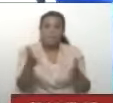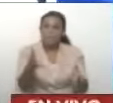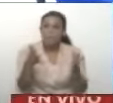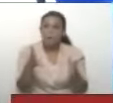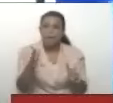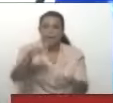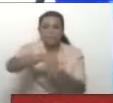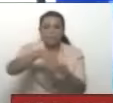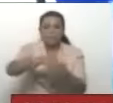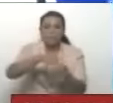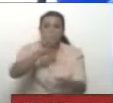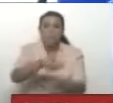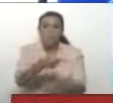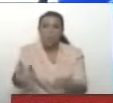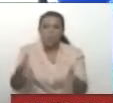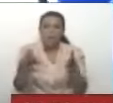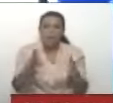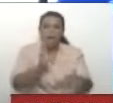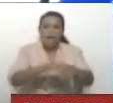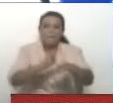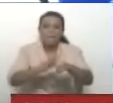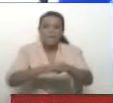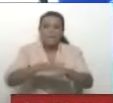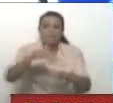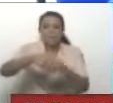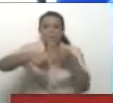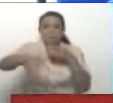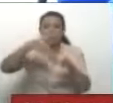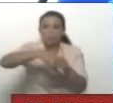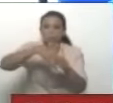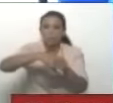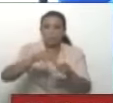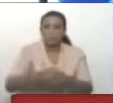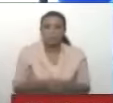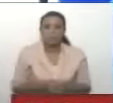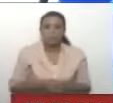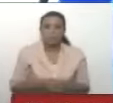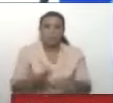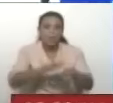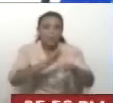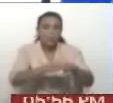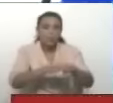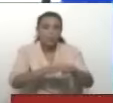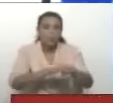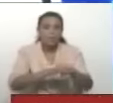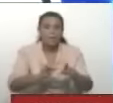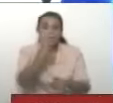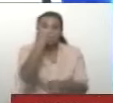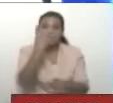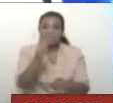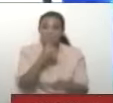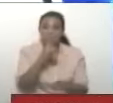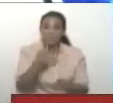por las buenas o por las malas. Advierte Maduro sobre los comicios. Un portal llamado Primicia.